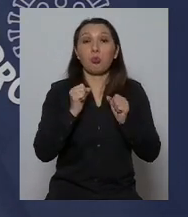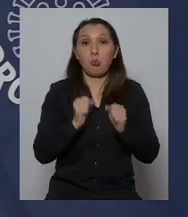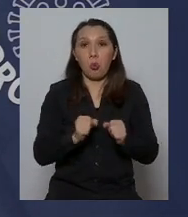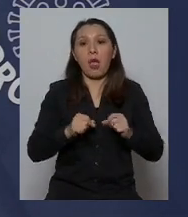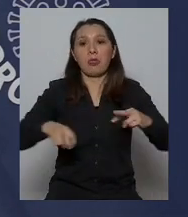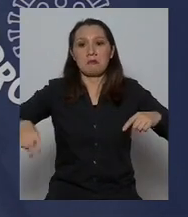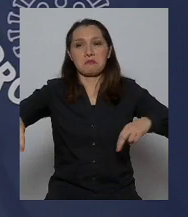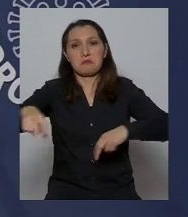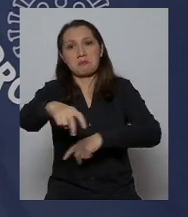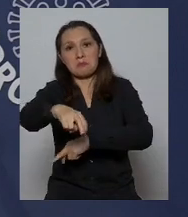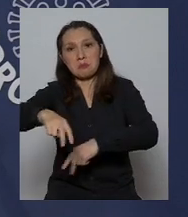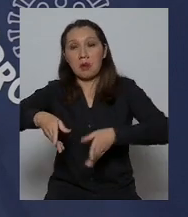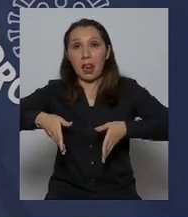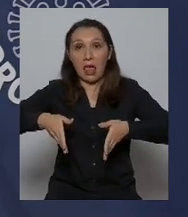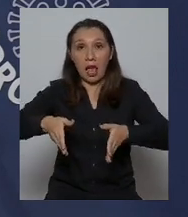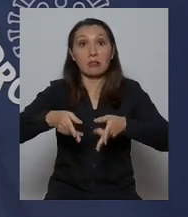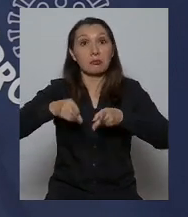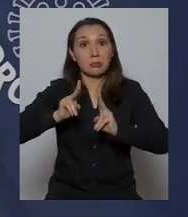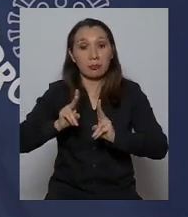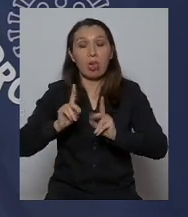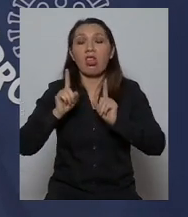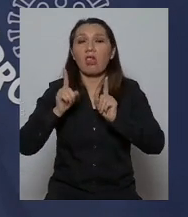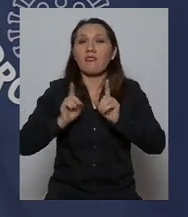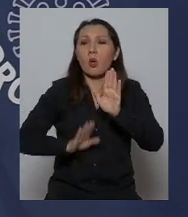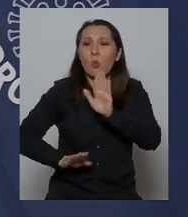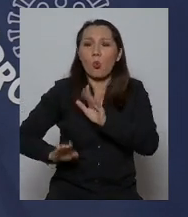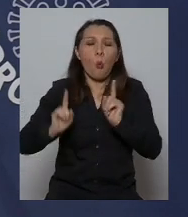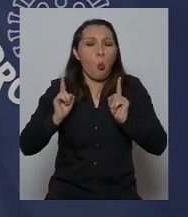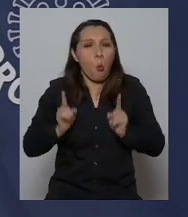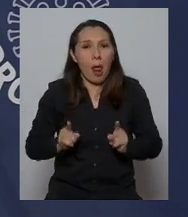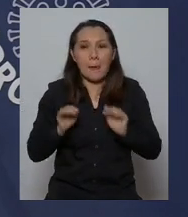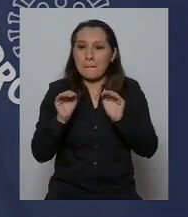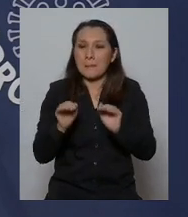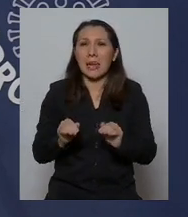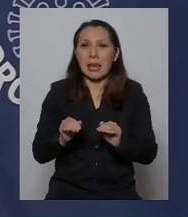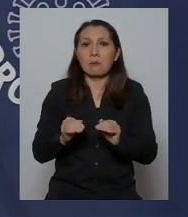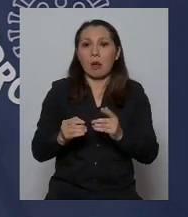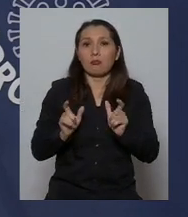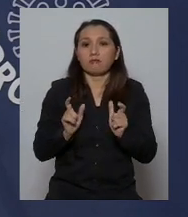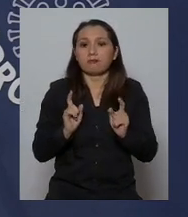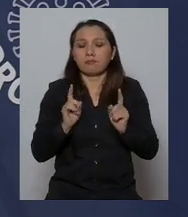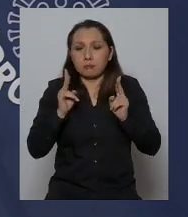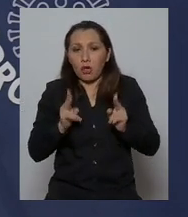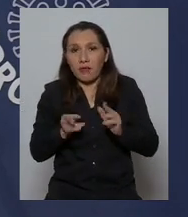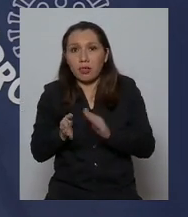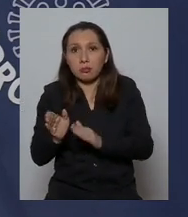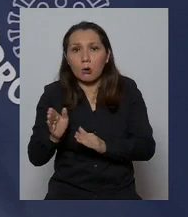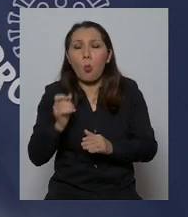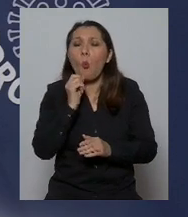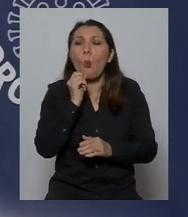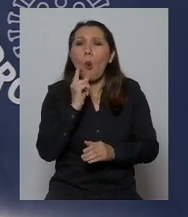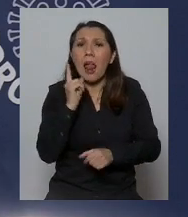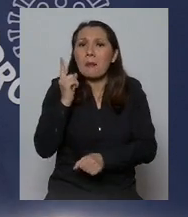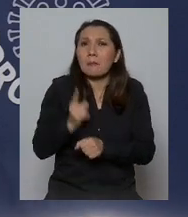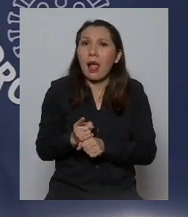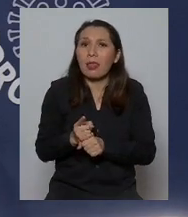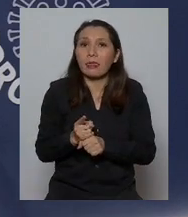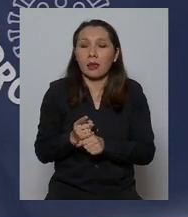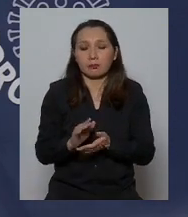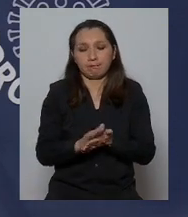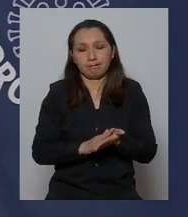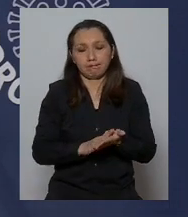poder circular en la calle deben mantener todas aquellas medidas de restricción que hoy día están impuestas